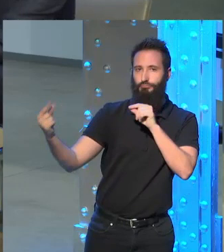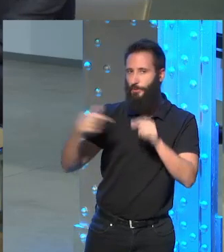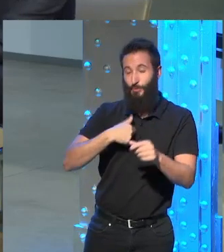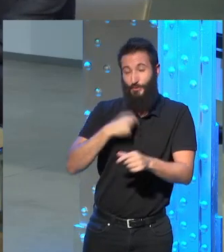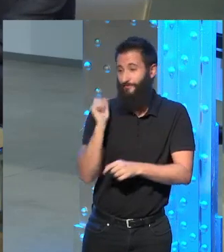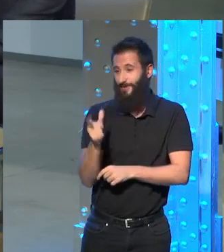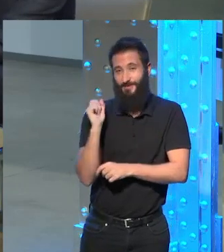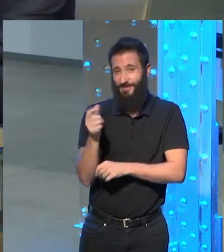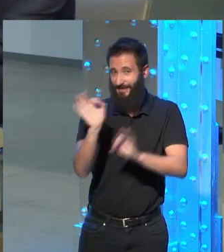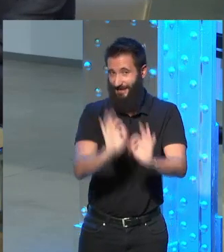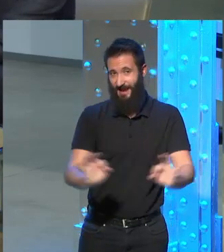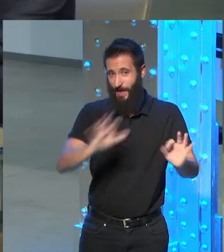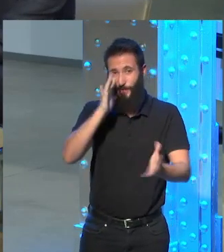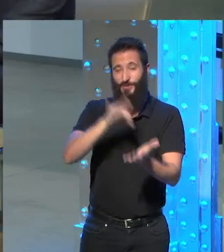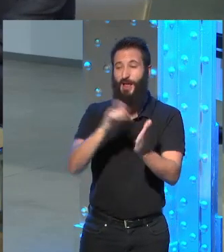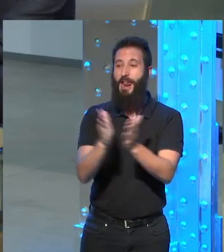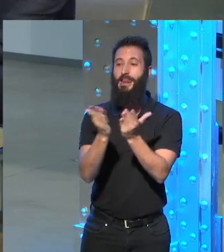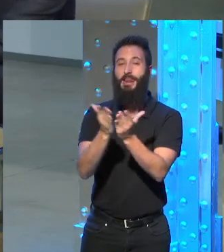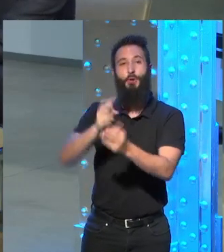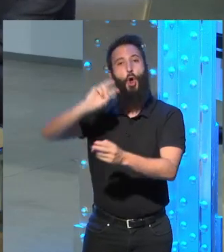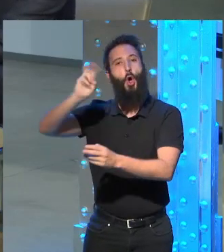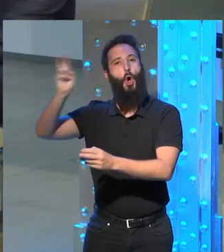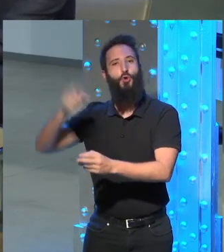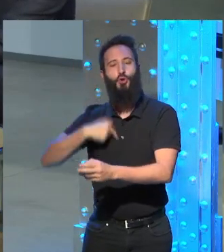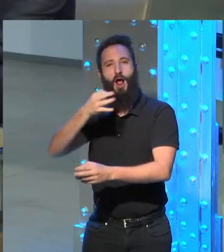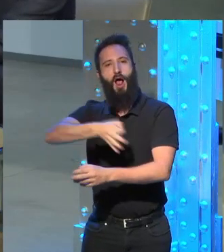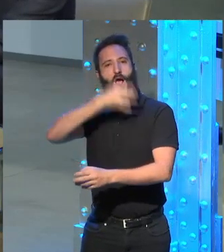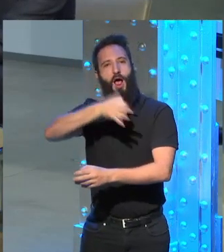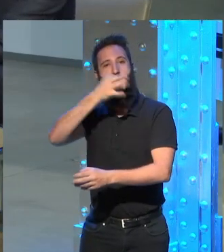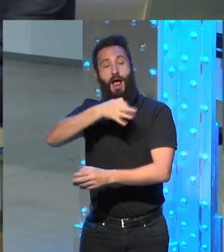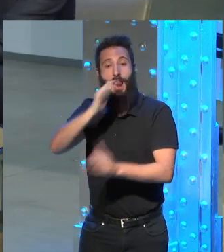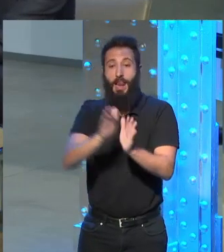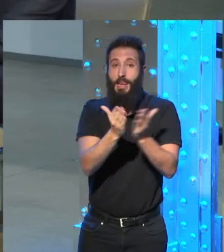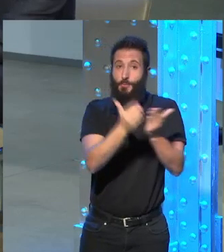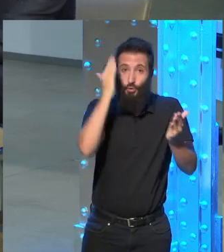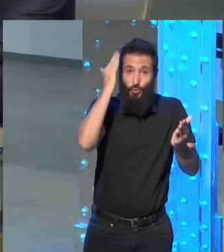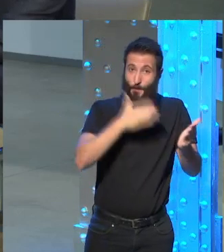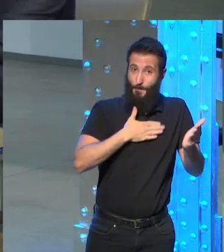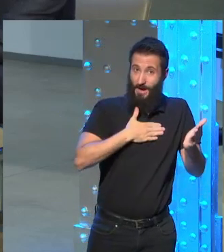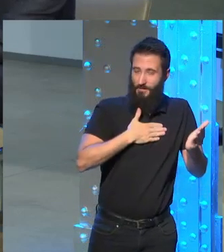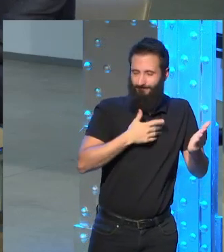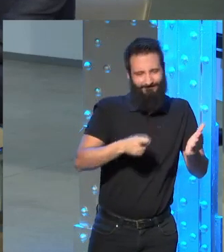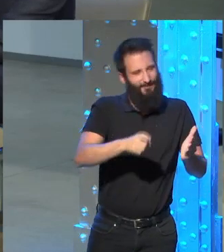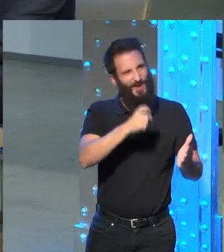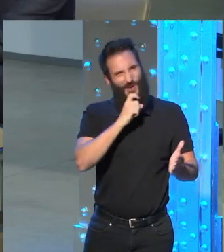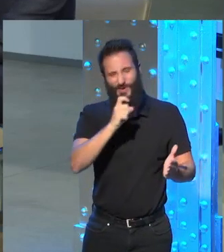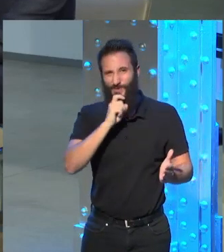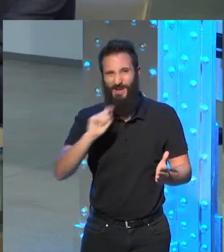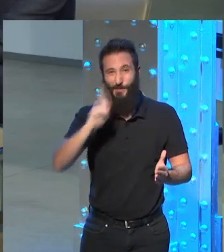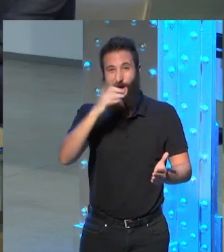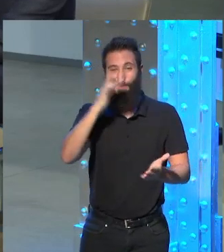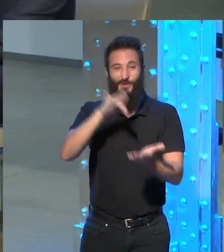hago cuando enseño, hablo de los libros ajenos. Sobre los míos pues me es mucho más difícil porque no tengo la